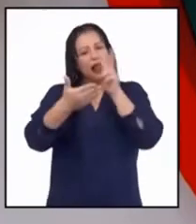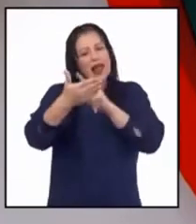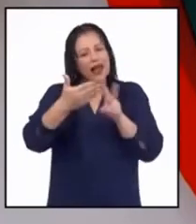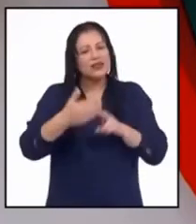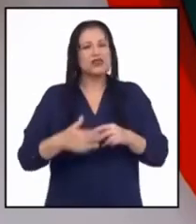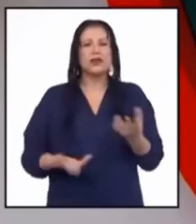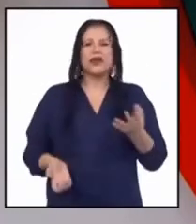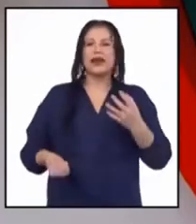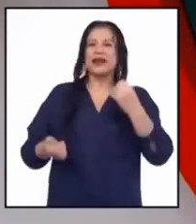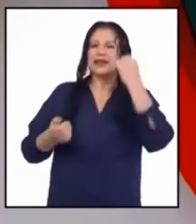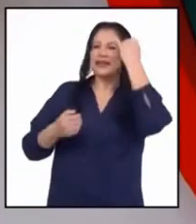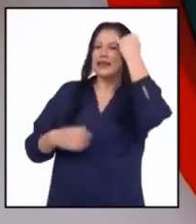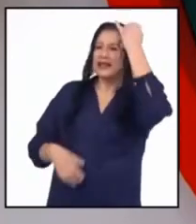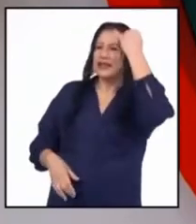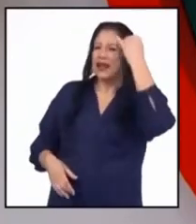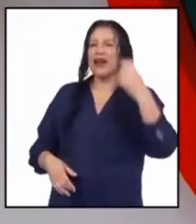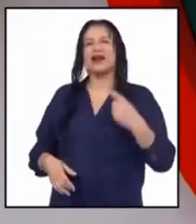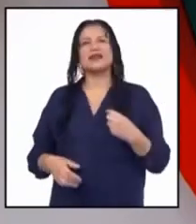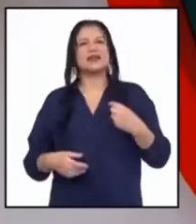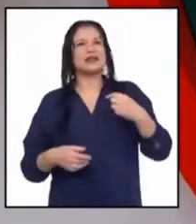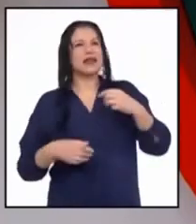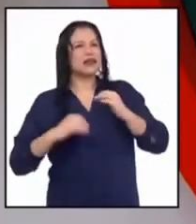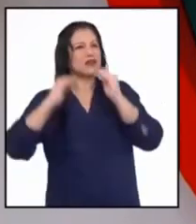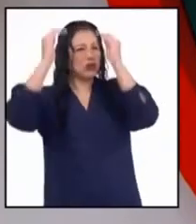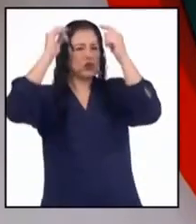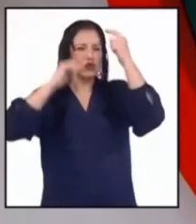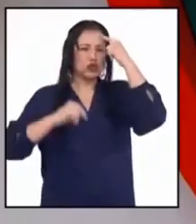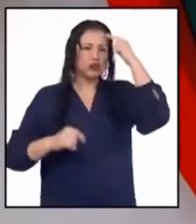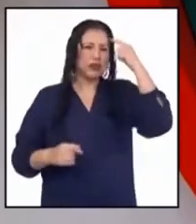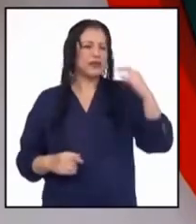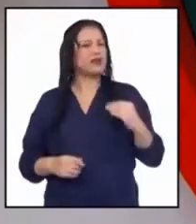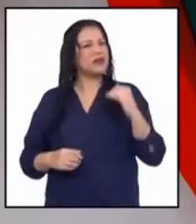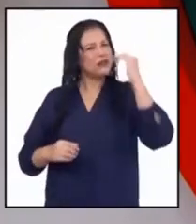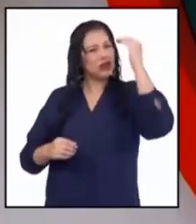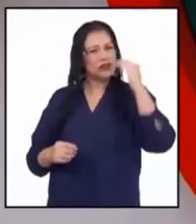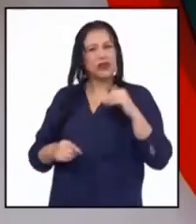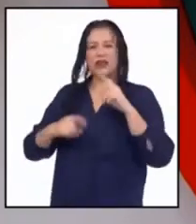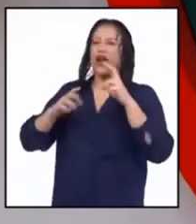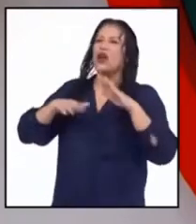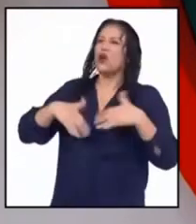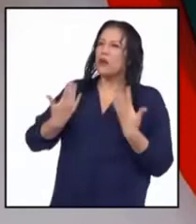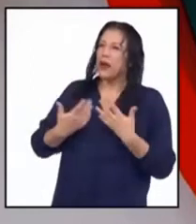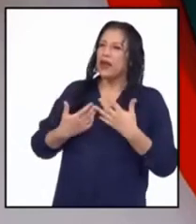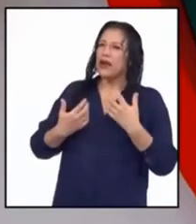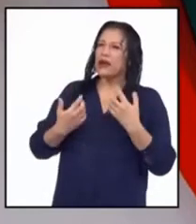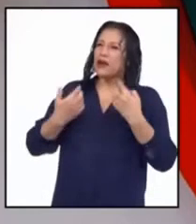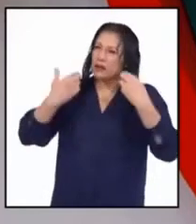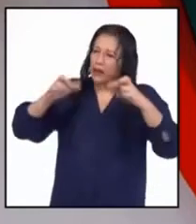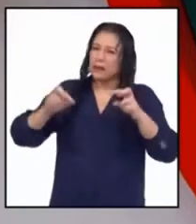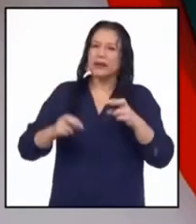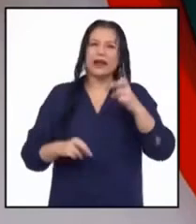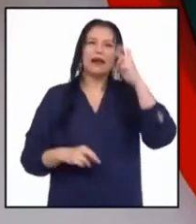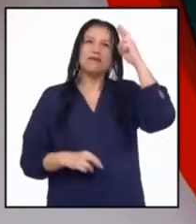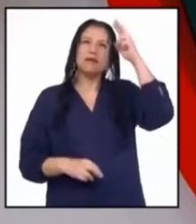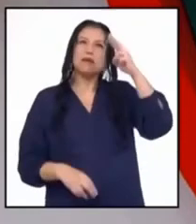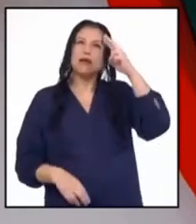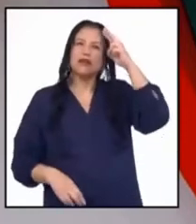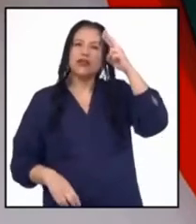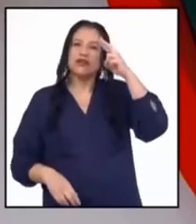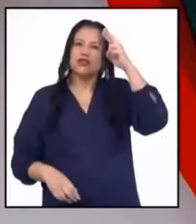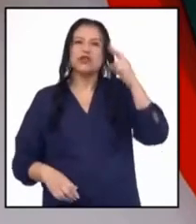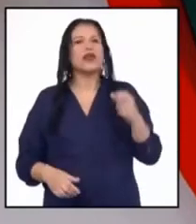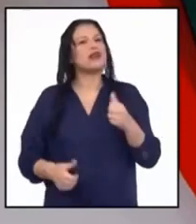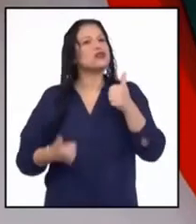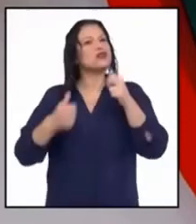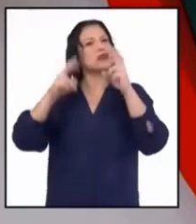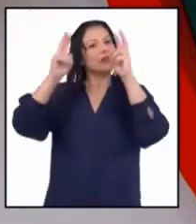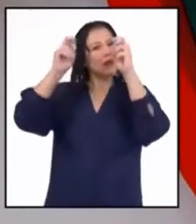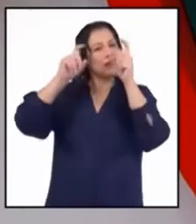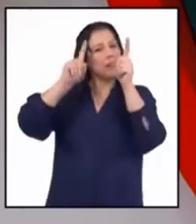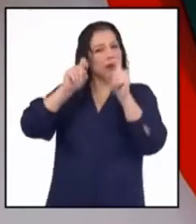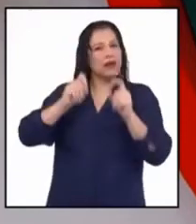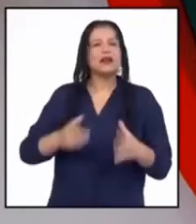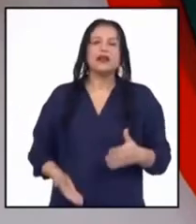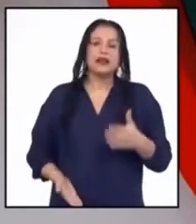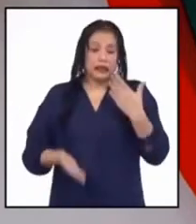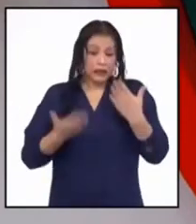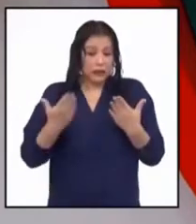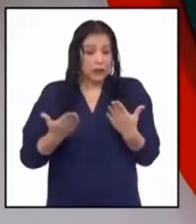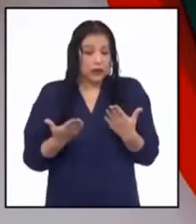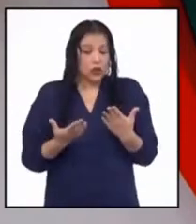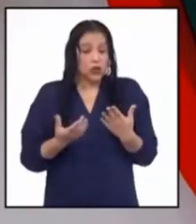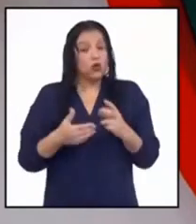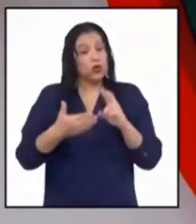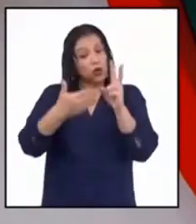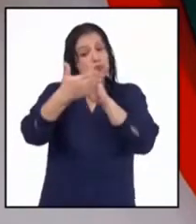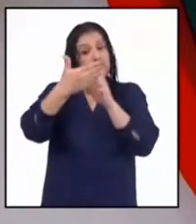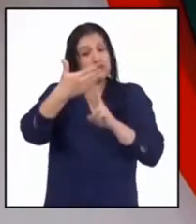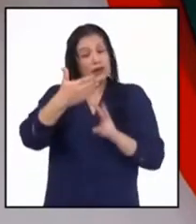adolescentes nos lleva a reflexionar y tomar una postura en este tema. Plantear preguntas dentro de un texto nos puede ayudar